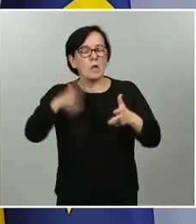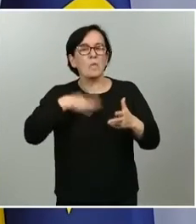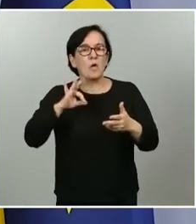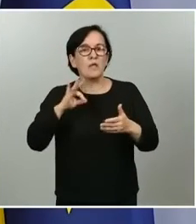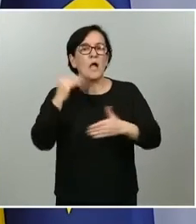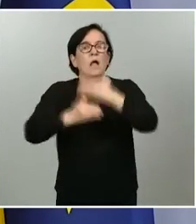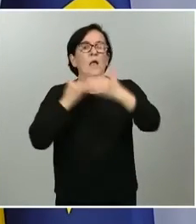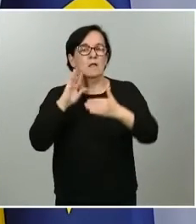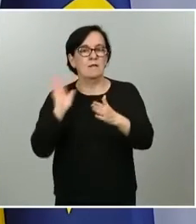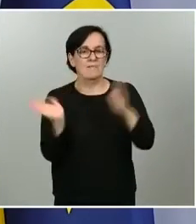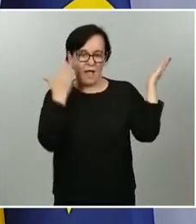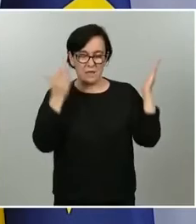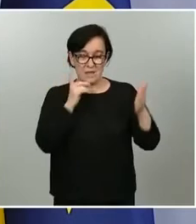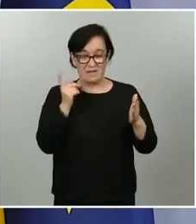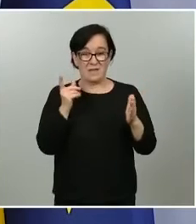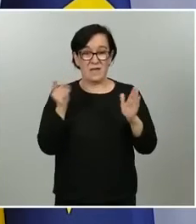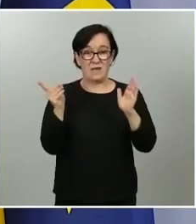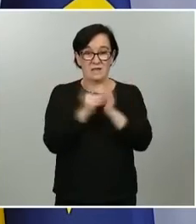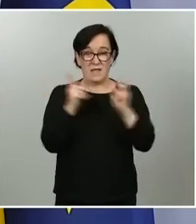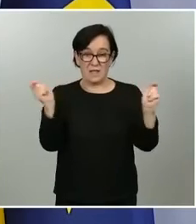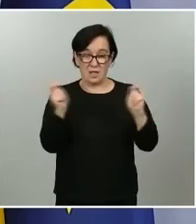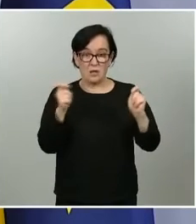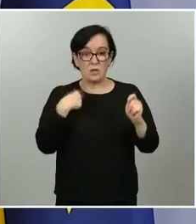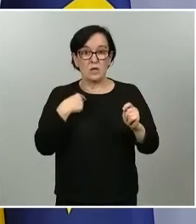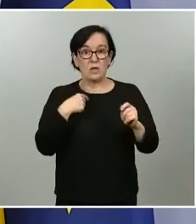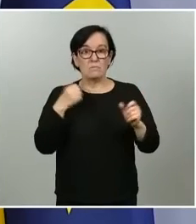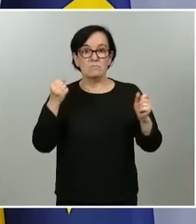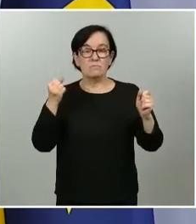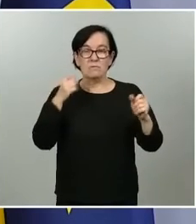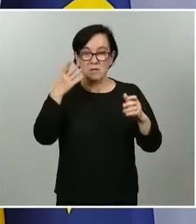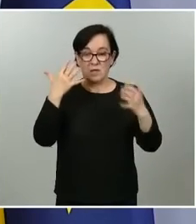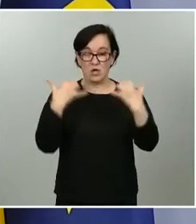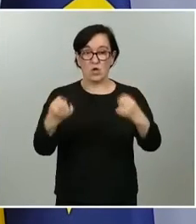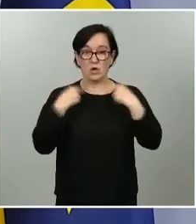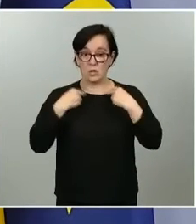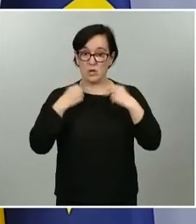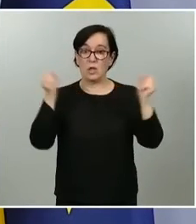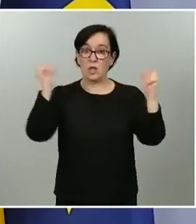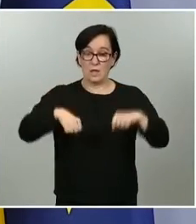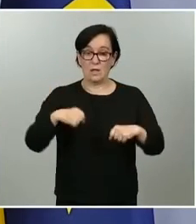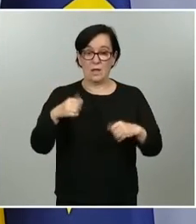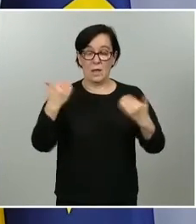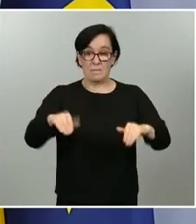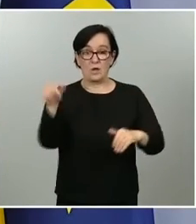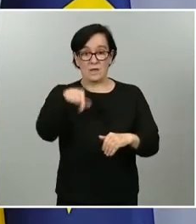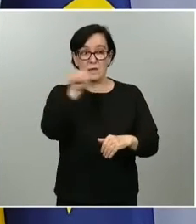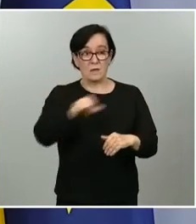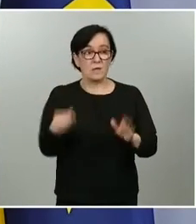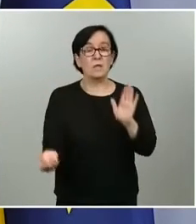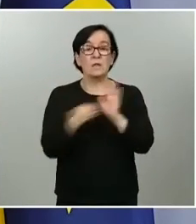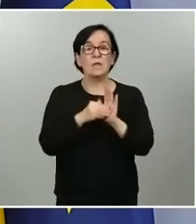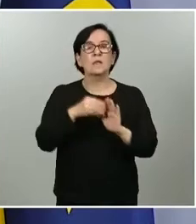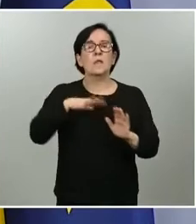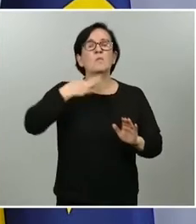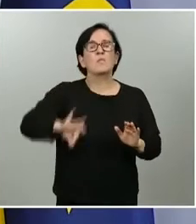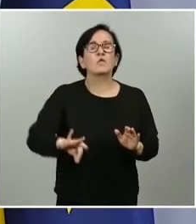saben ustedes que el decreto de alarma al que yo duro verde el Congreso de los Diputados en miércoles de esta semana incorpora que hay la posibilidad de